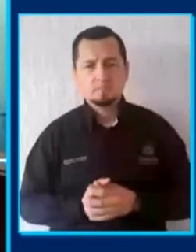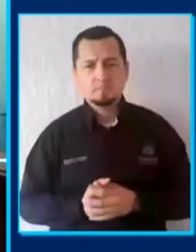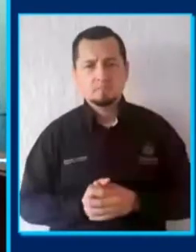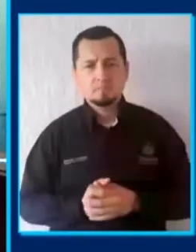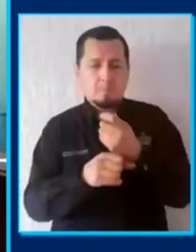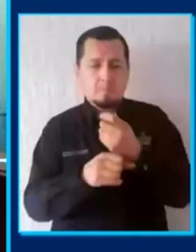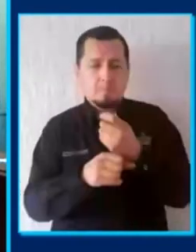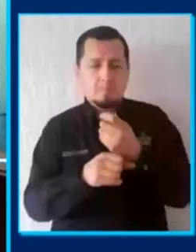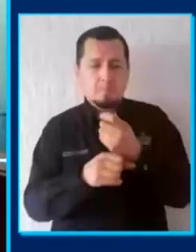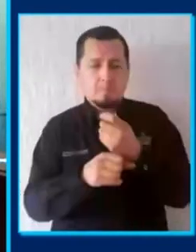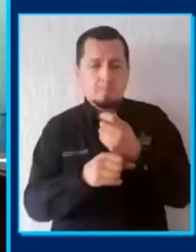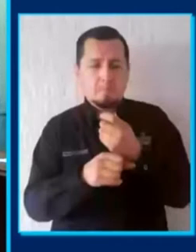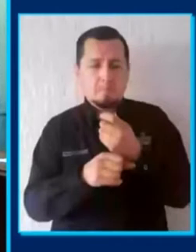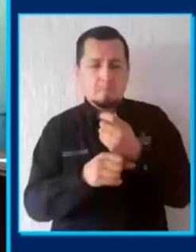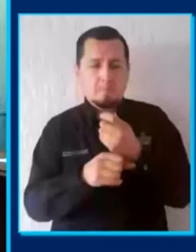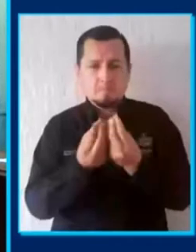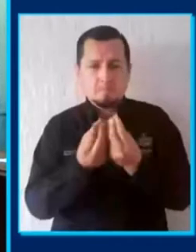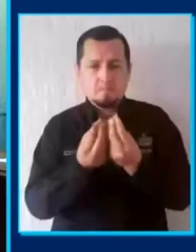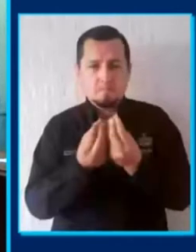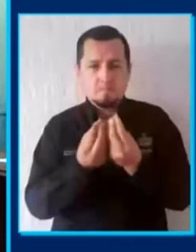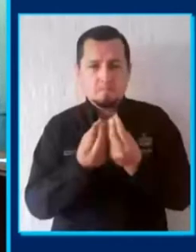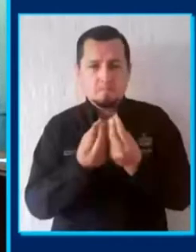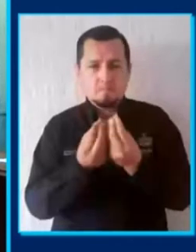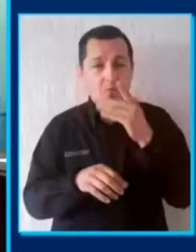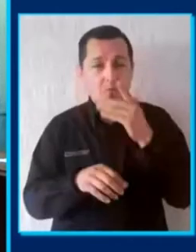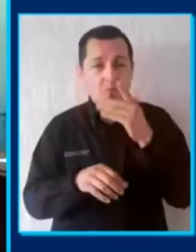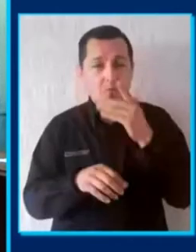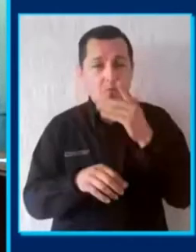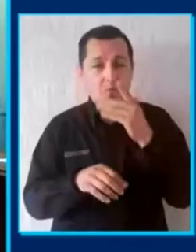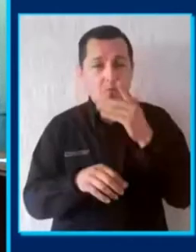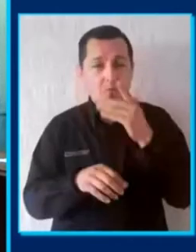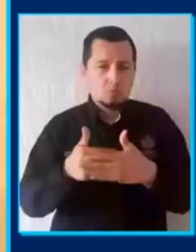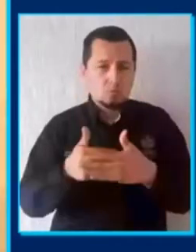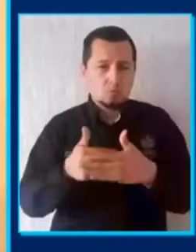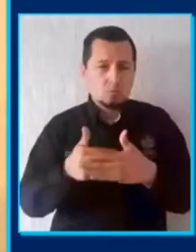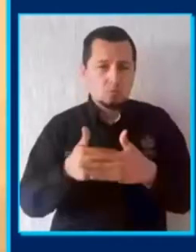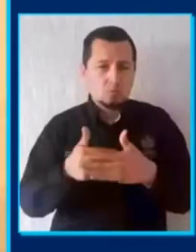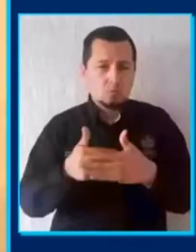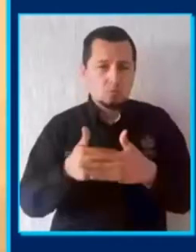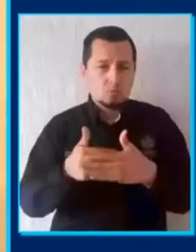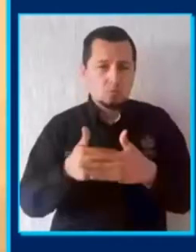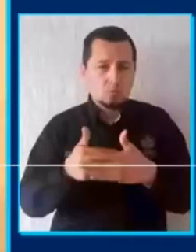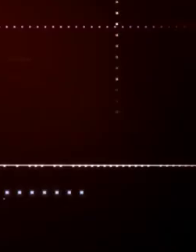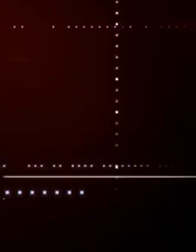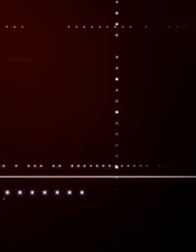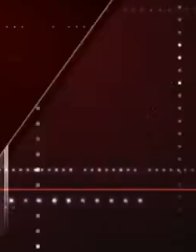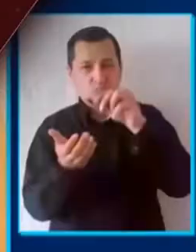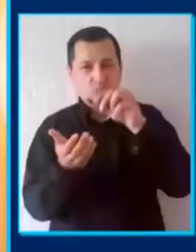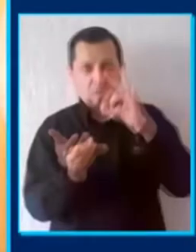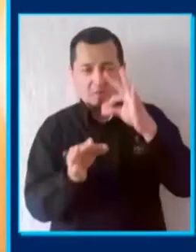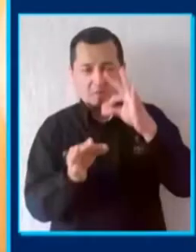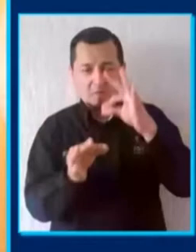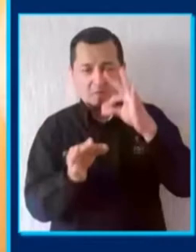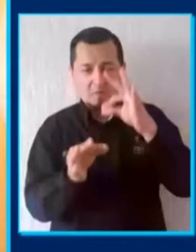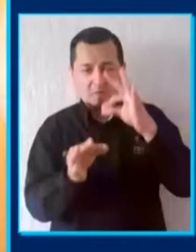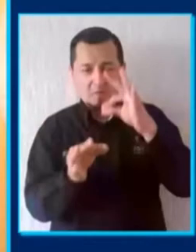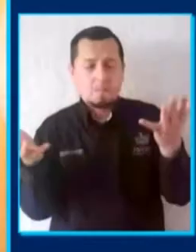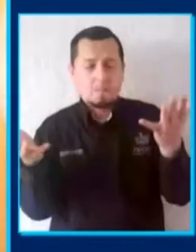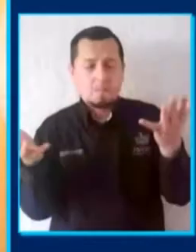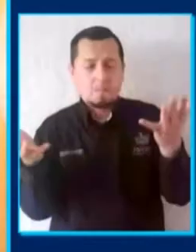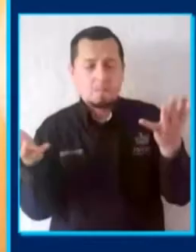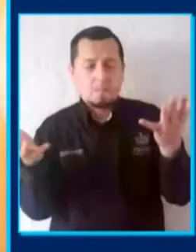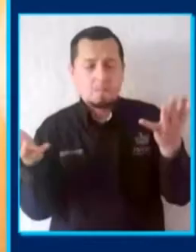de vacunación, tanto en la etapa de las personas mayores de 60 años como ahora con el personal educativo. Así como